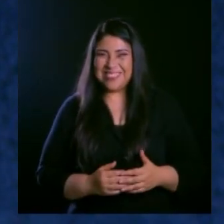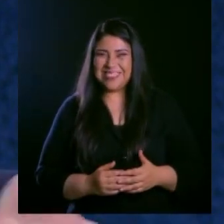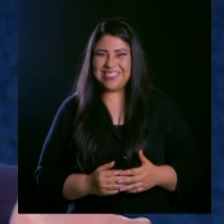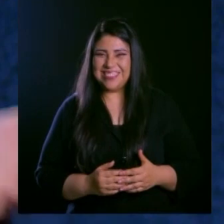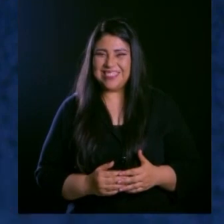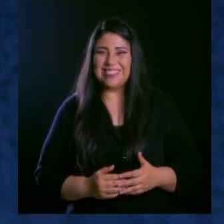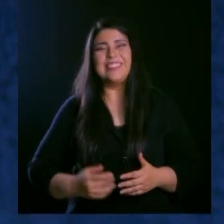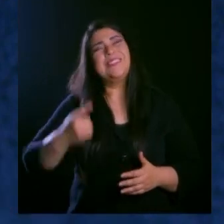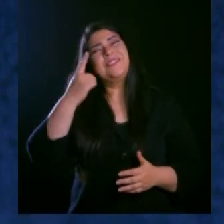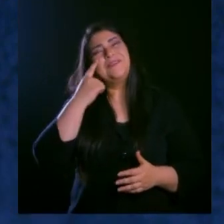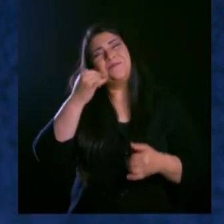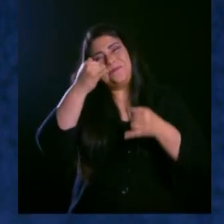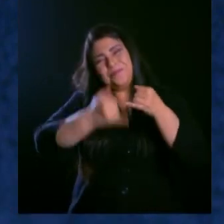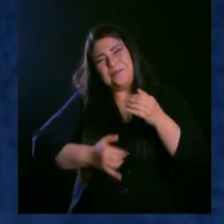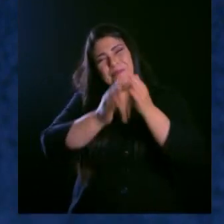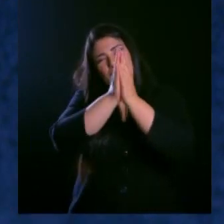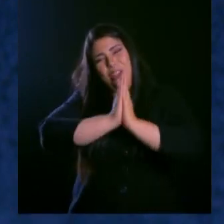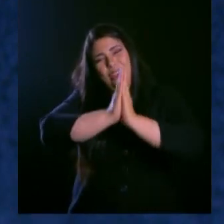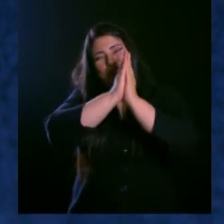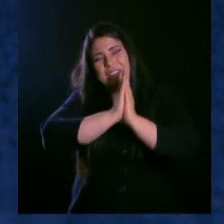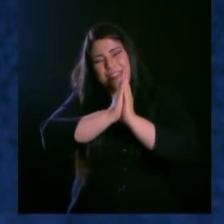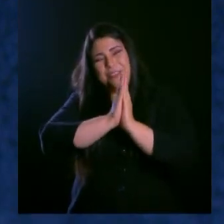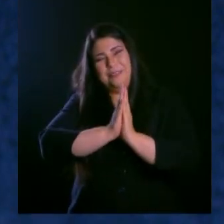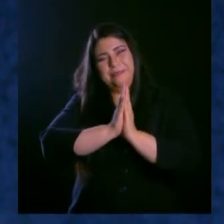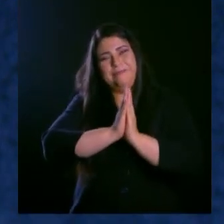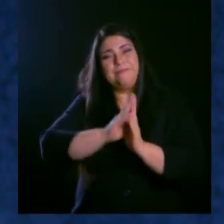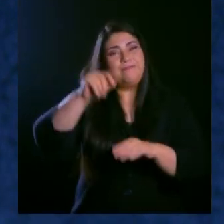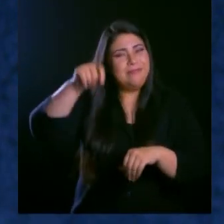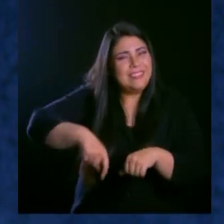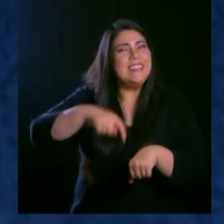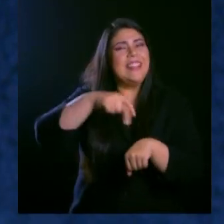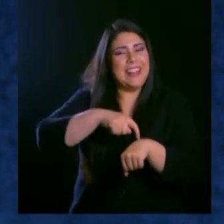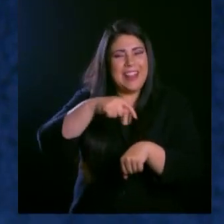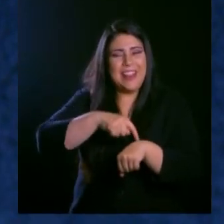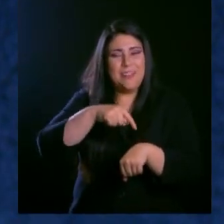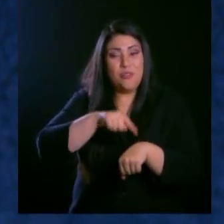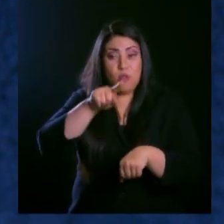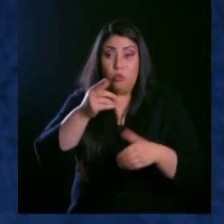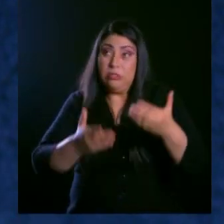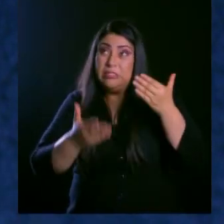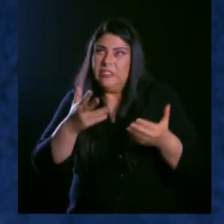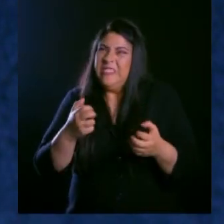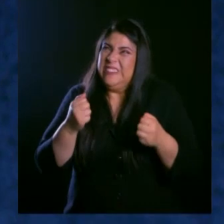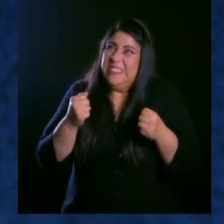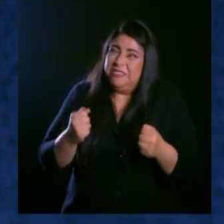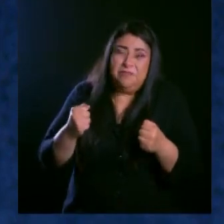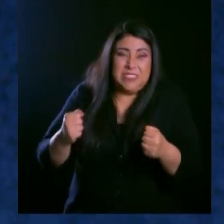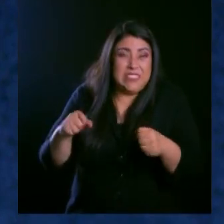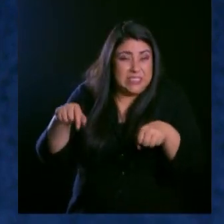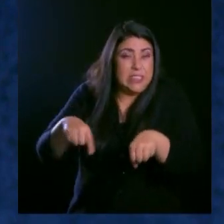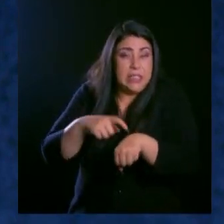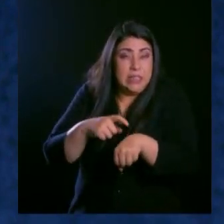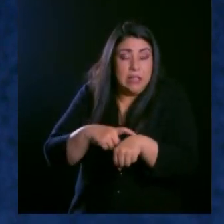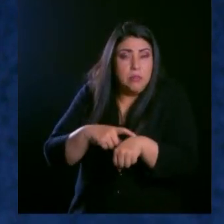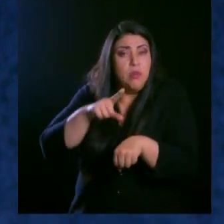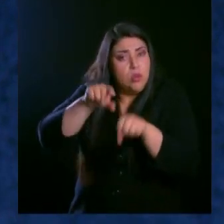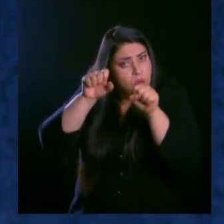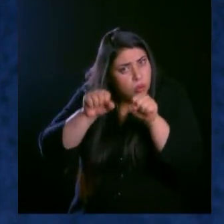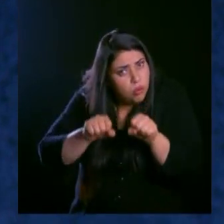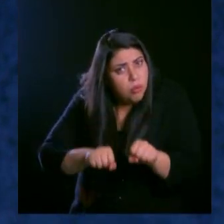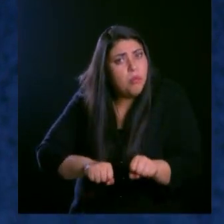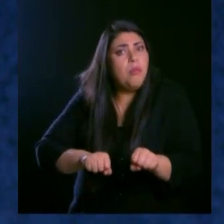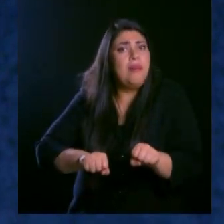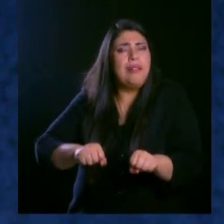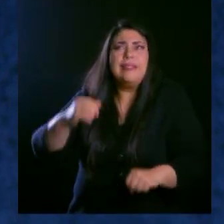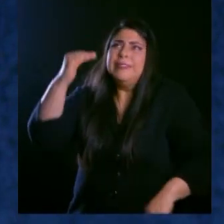Quiero terminar orando por ti para que en este momento quizás estás pasando una dificultad y tú puedas cambiar tu